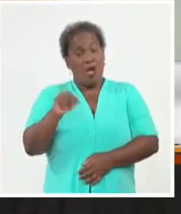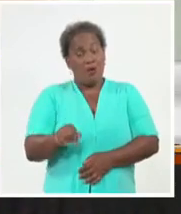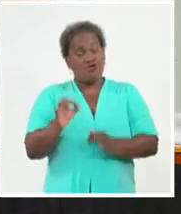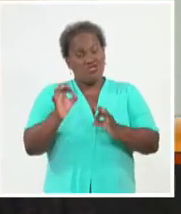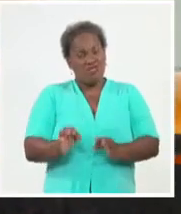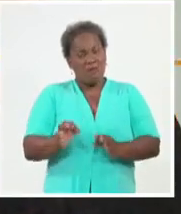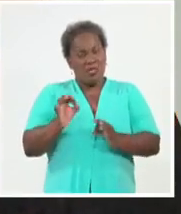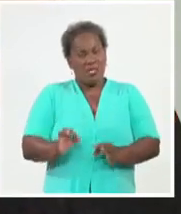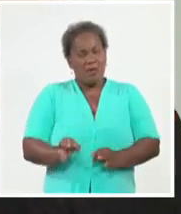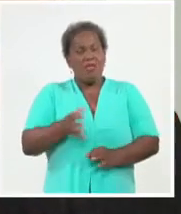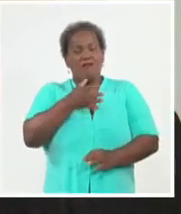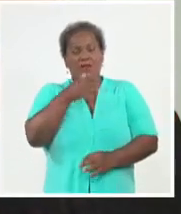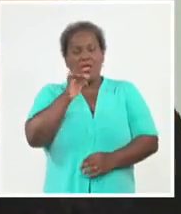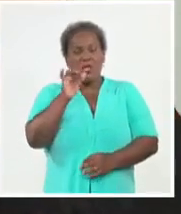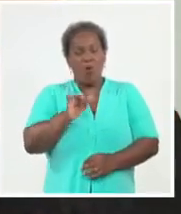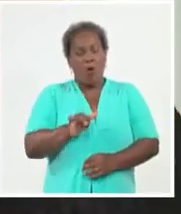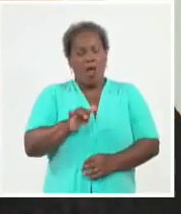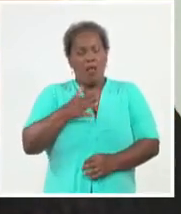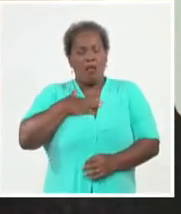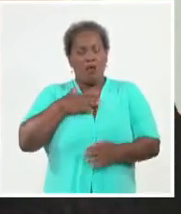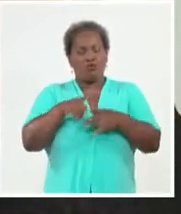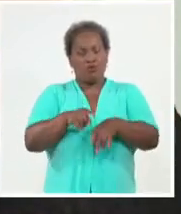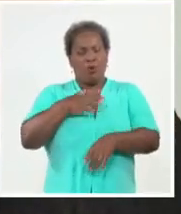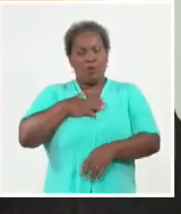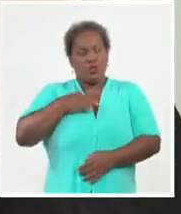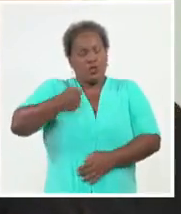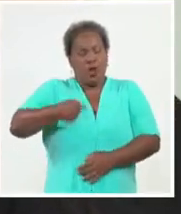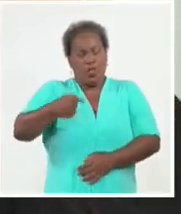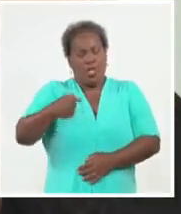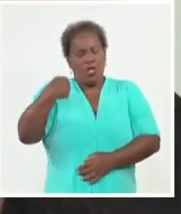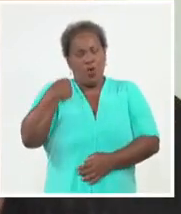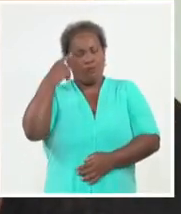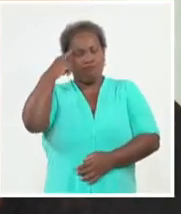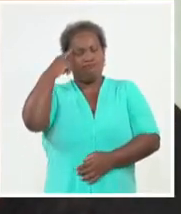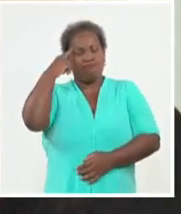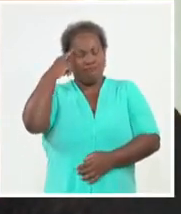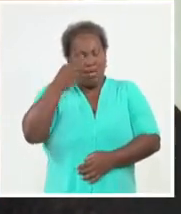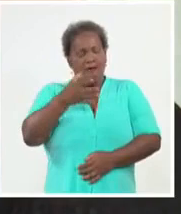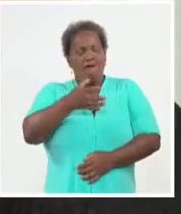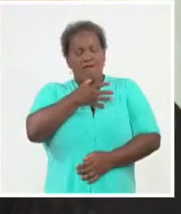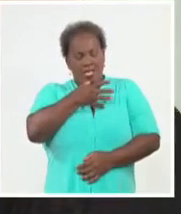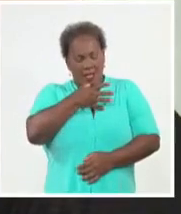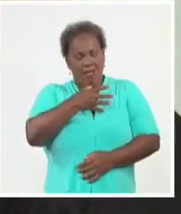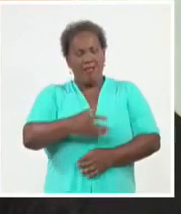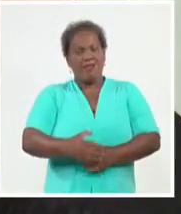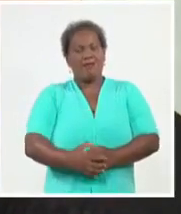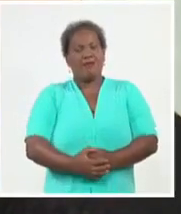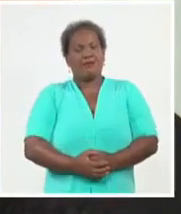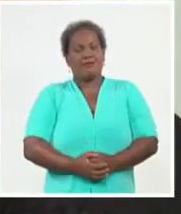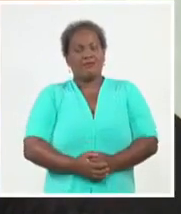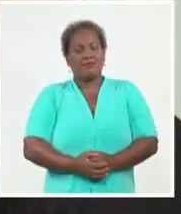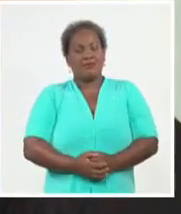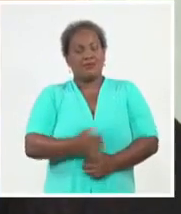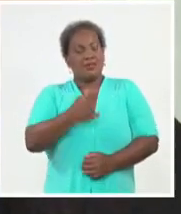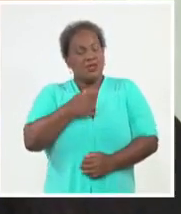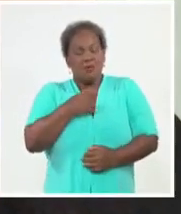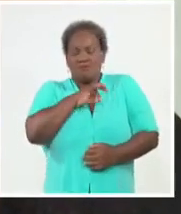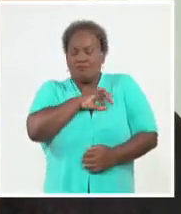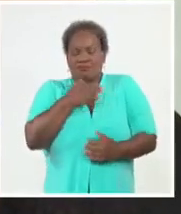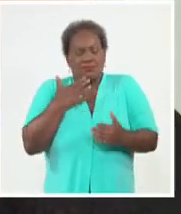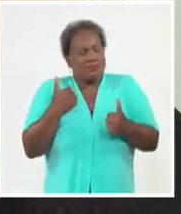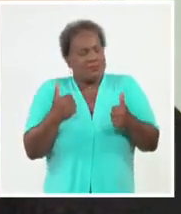él, porque lo tengo todos, todos los días presente. Y es un honor muy grande,